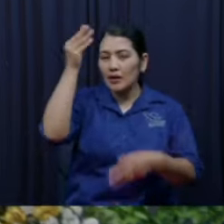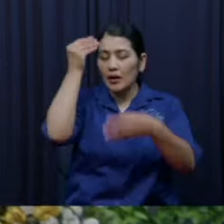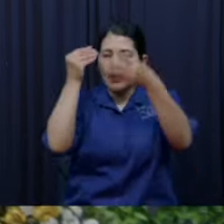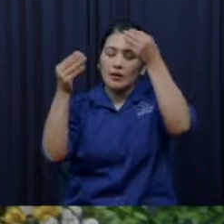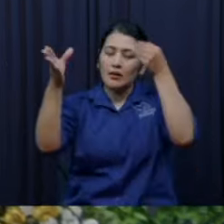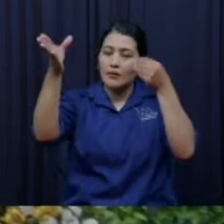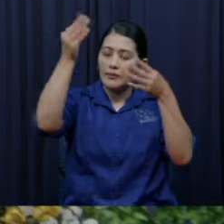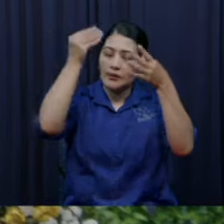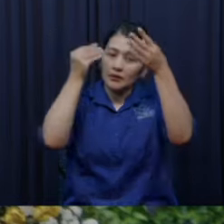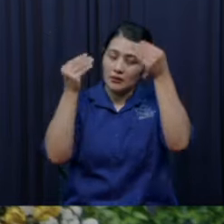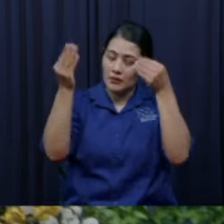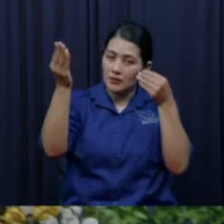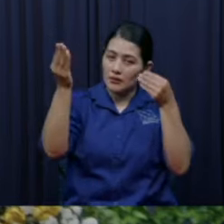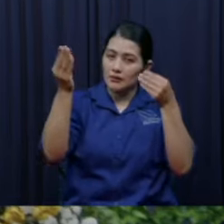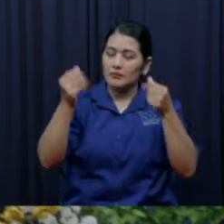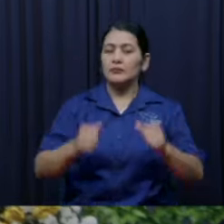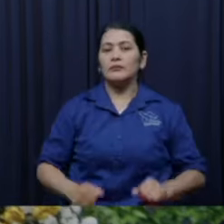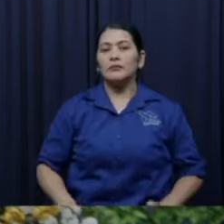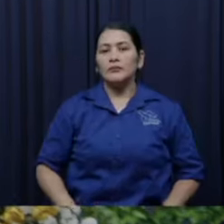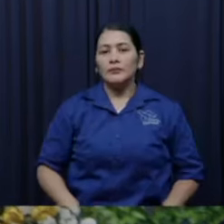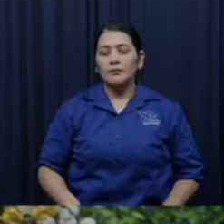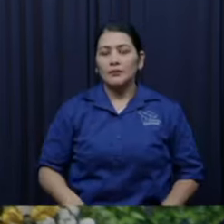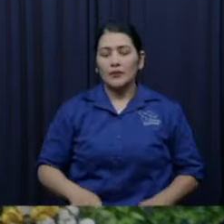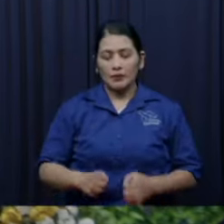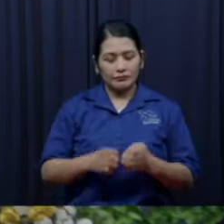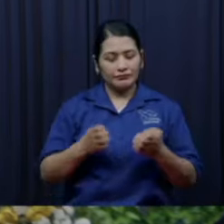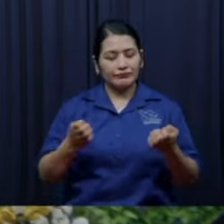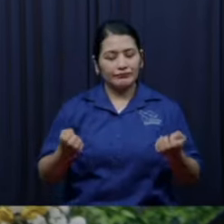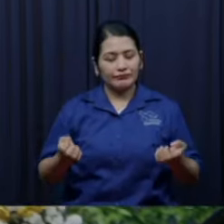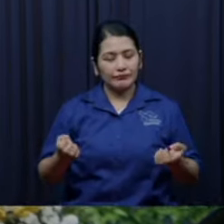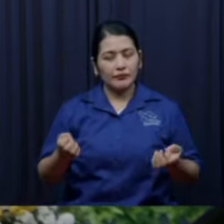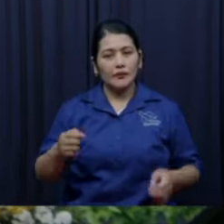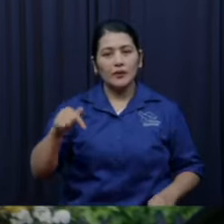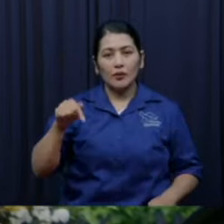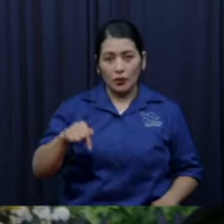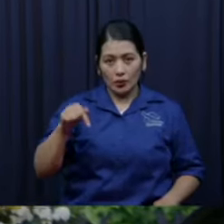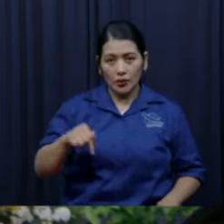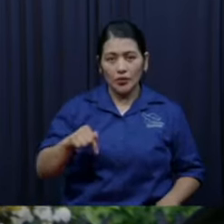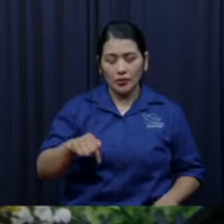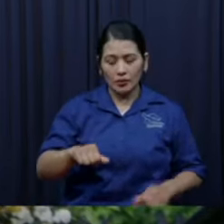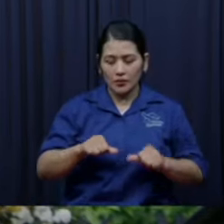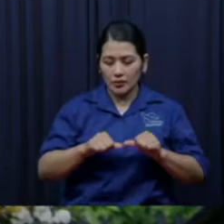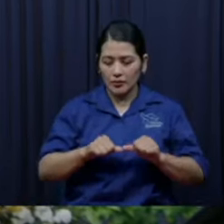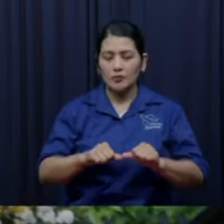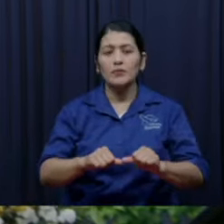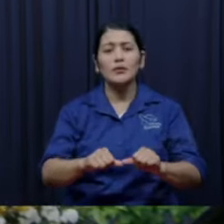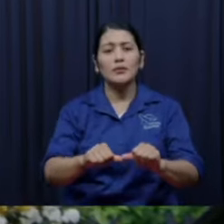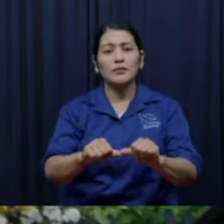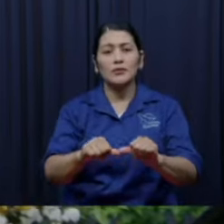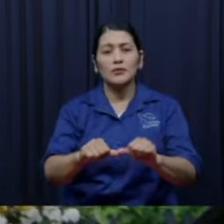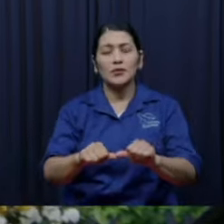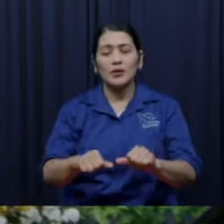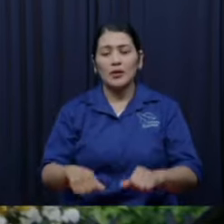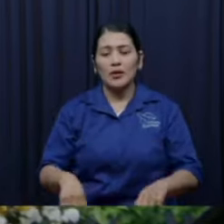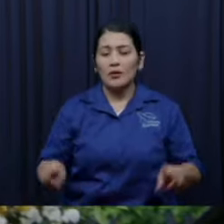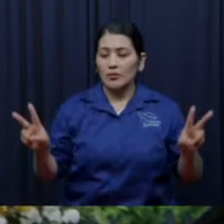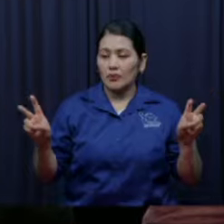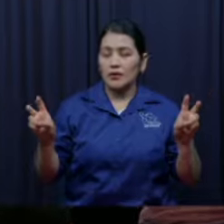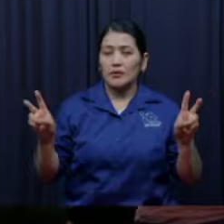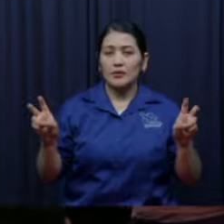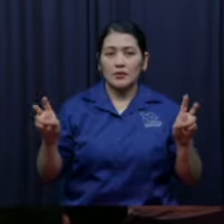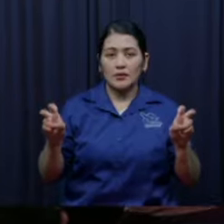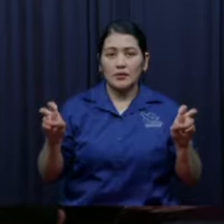que reiniciamos hace algún tiempo y el viernes lo volvimos a poner la conquista de Jerusalén.